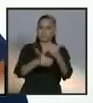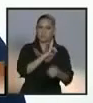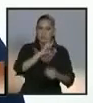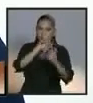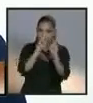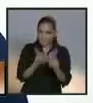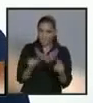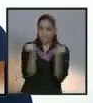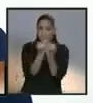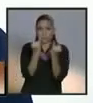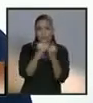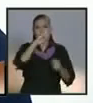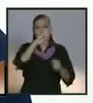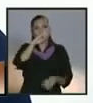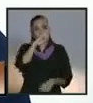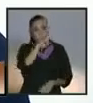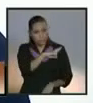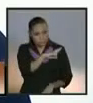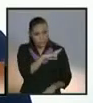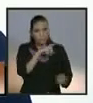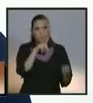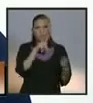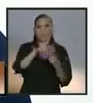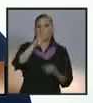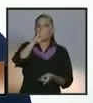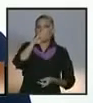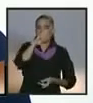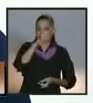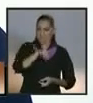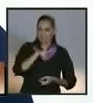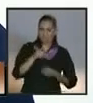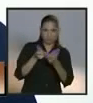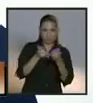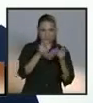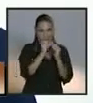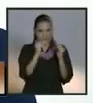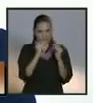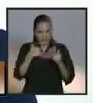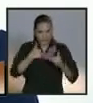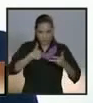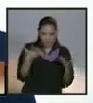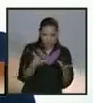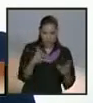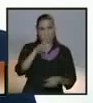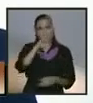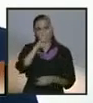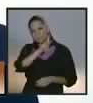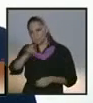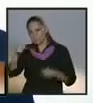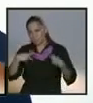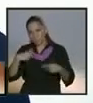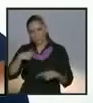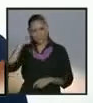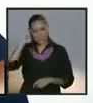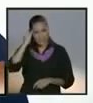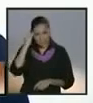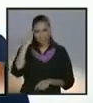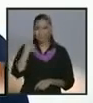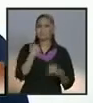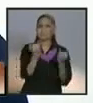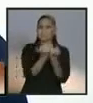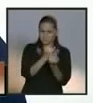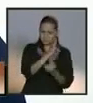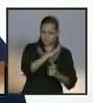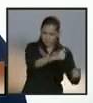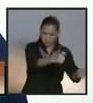solteras, a las jefas de familia y a las mujeres indígenas. A los hombres también les digo, soy su mejor opción para